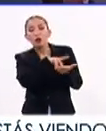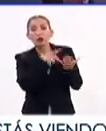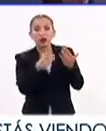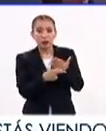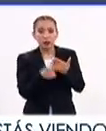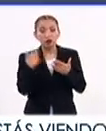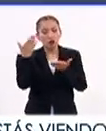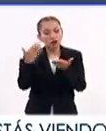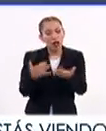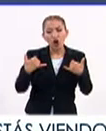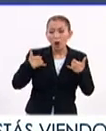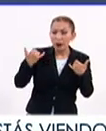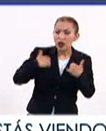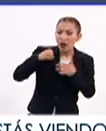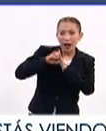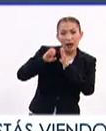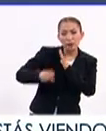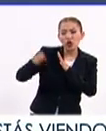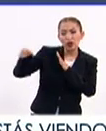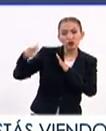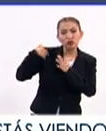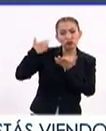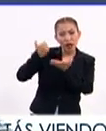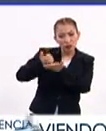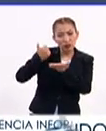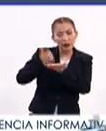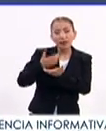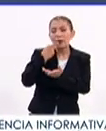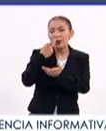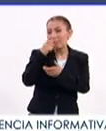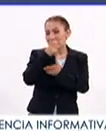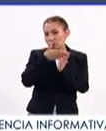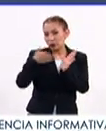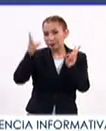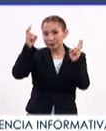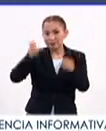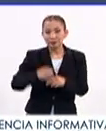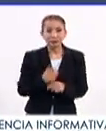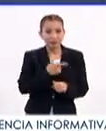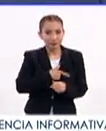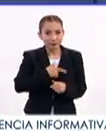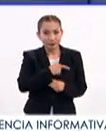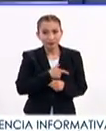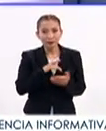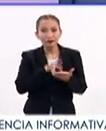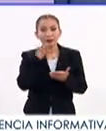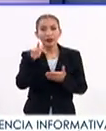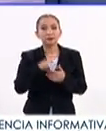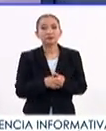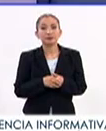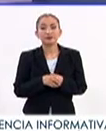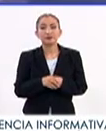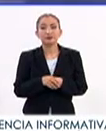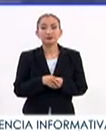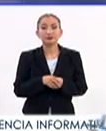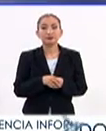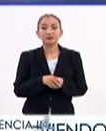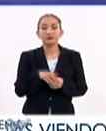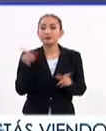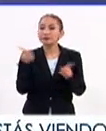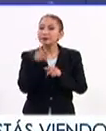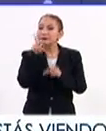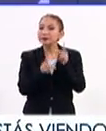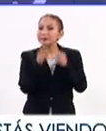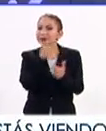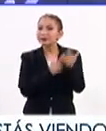estos proyectos, nos traigan a jóvenes que hayan participado en ellos y sigamos hablando de estos temas. Con mucho gusto. Gracias. Vamos a hacer